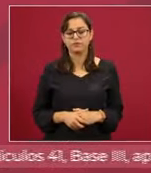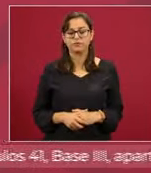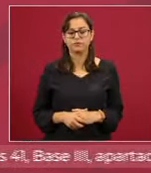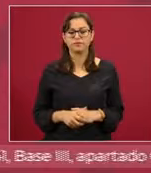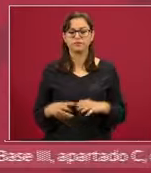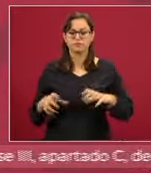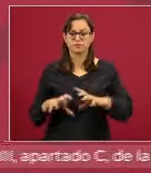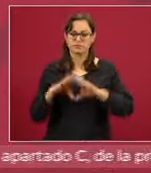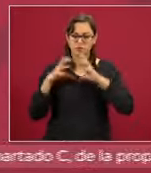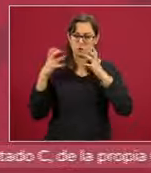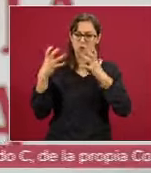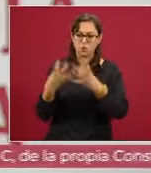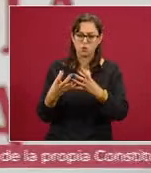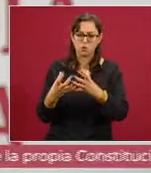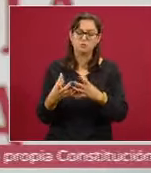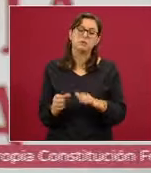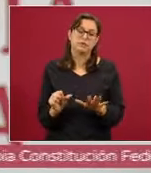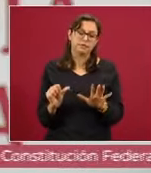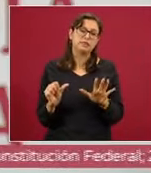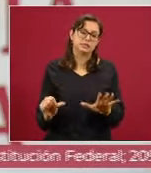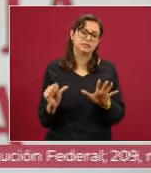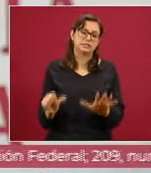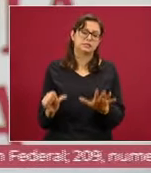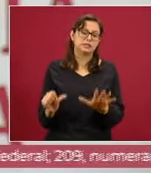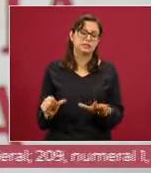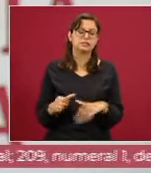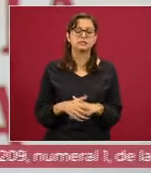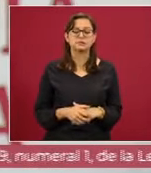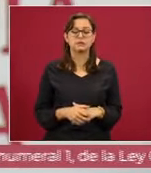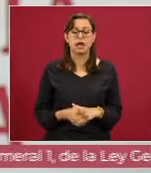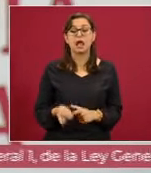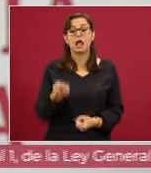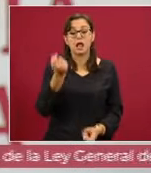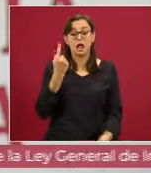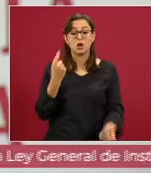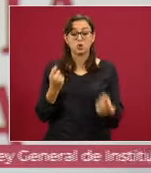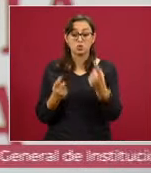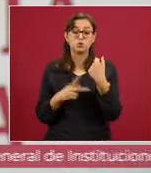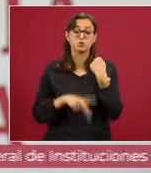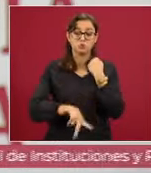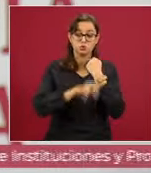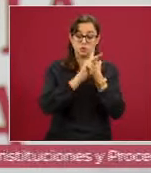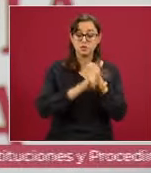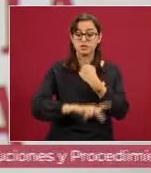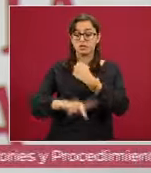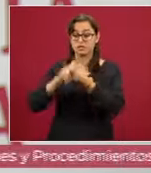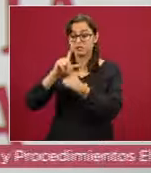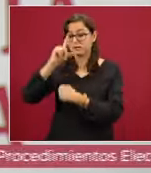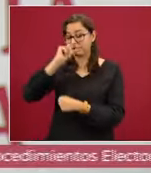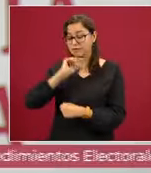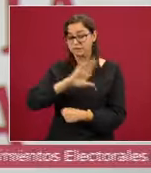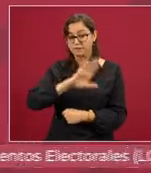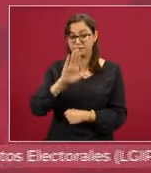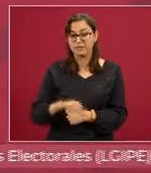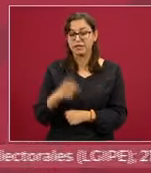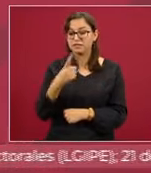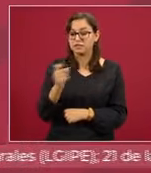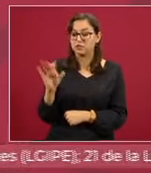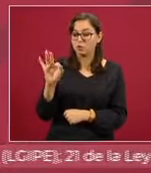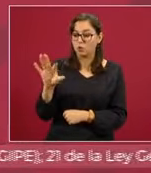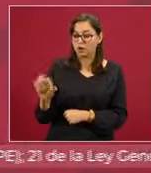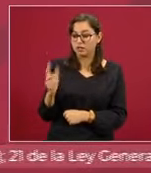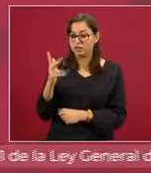del mundo son 16, en países en donde lamentablemente perdieron la vida 148 mil